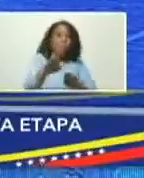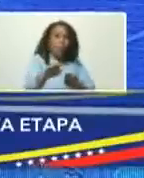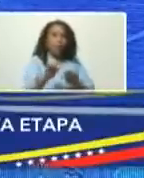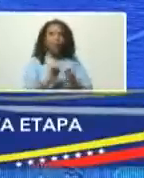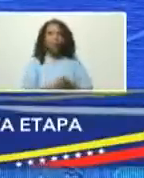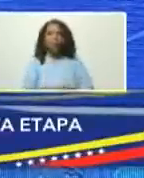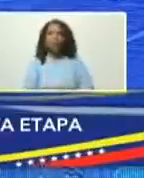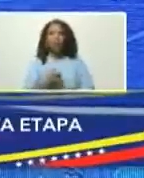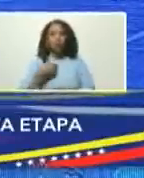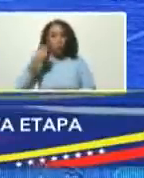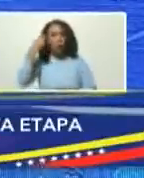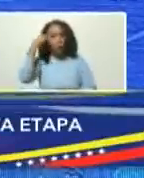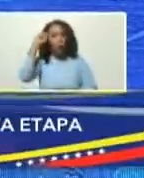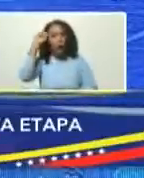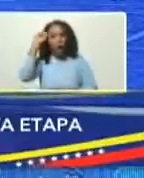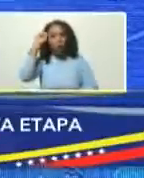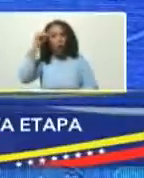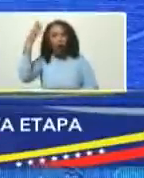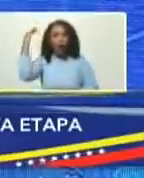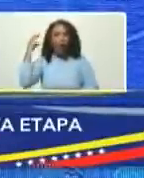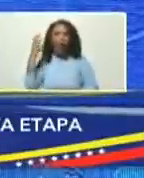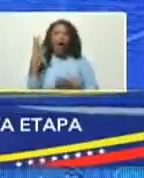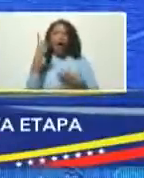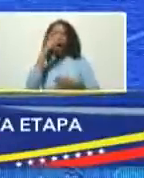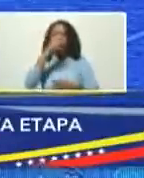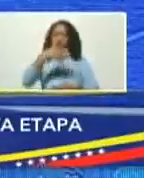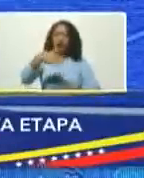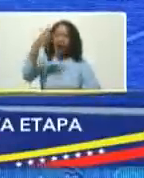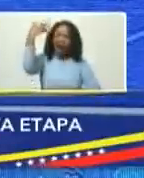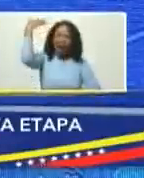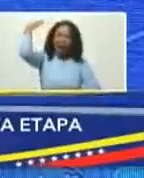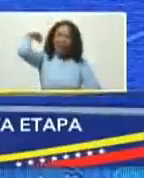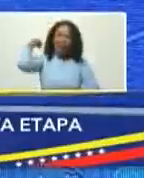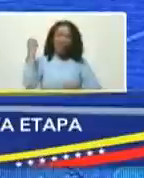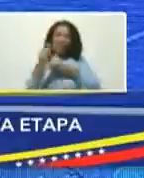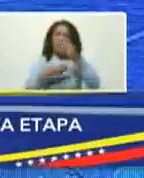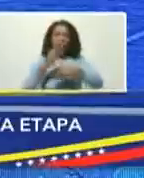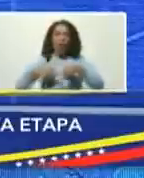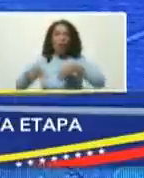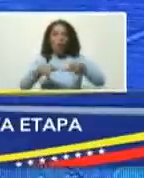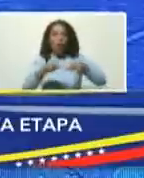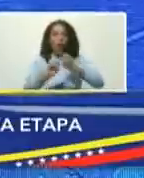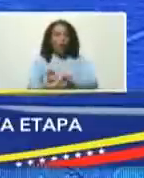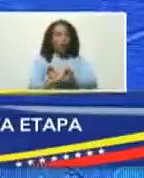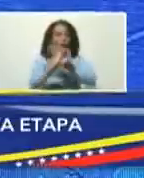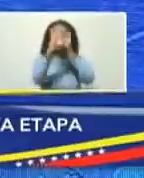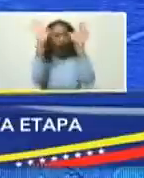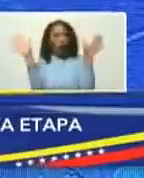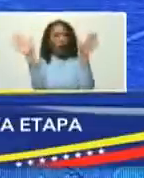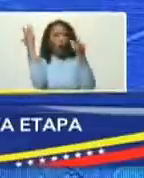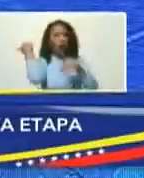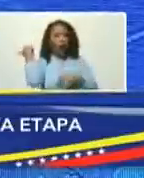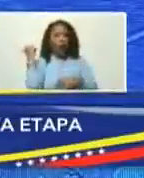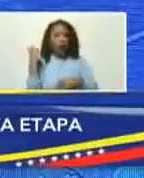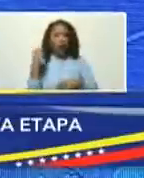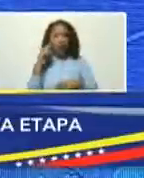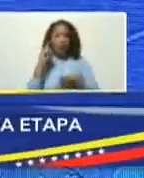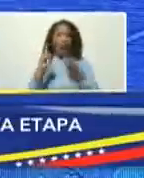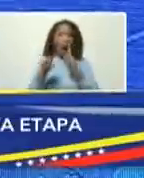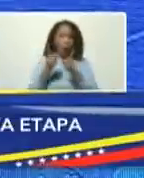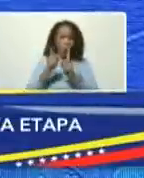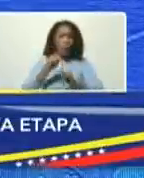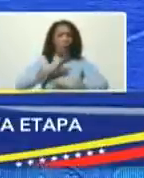recuerdo hace muchos años se crearon las zonas francas bueno y tuvieron algunos